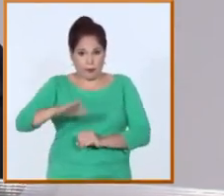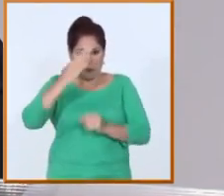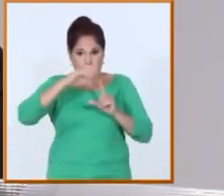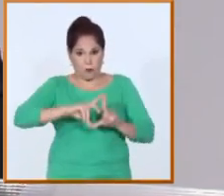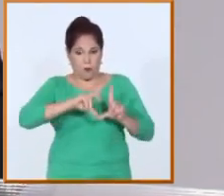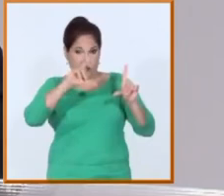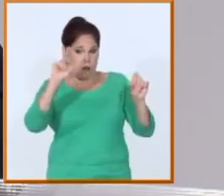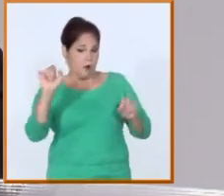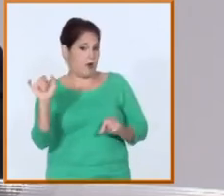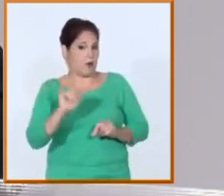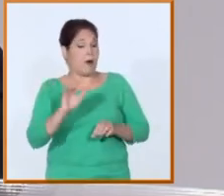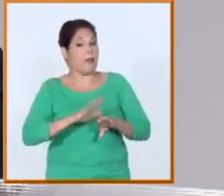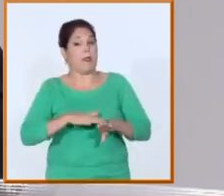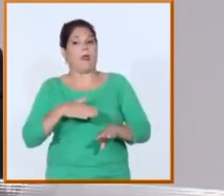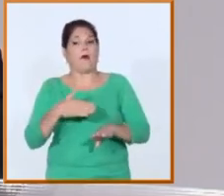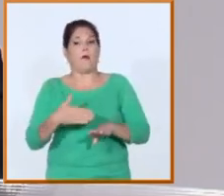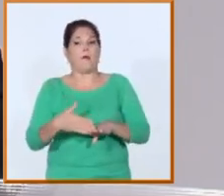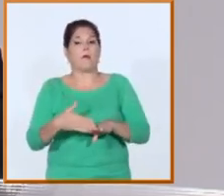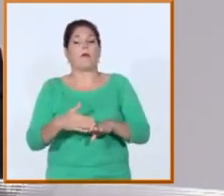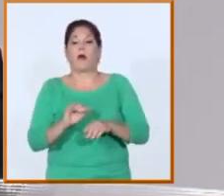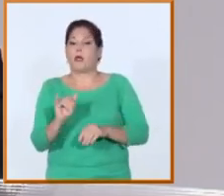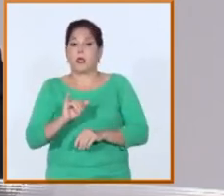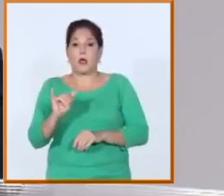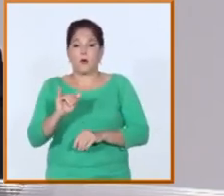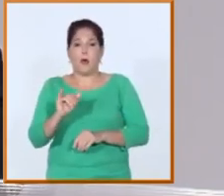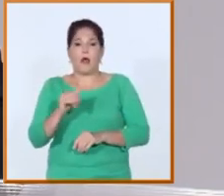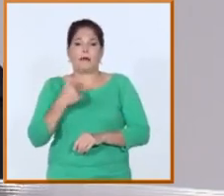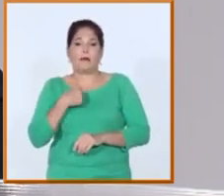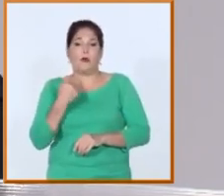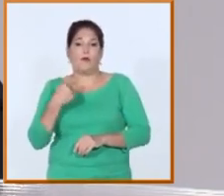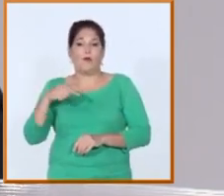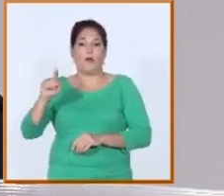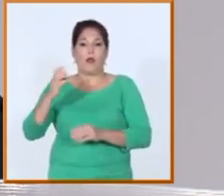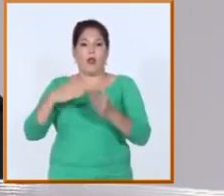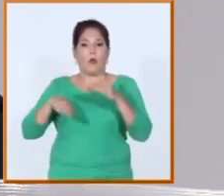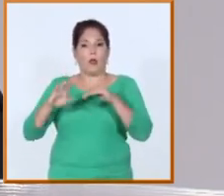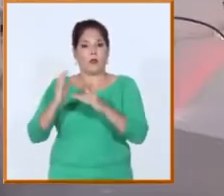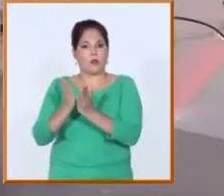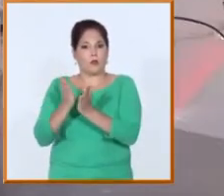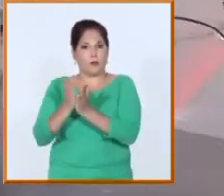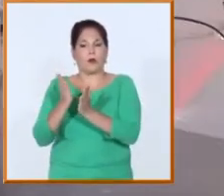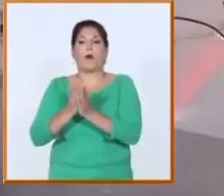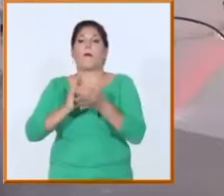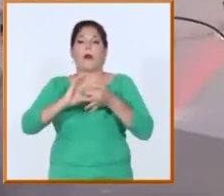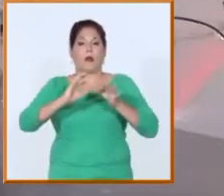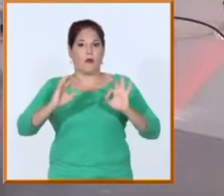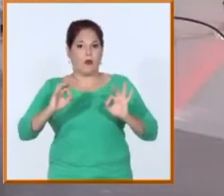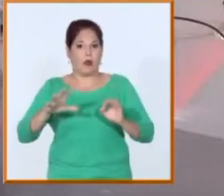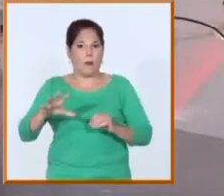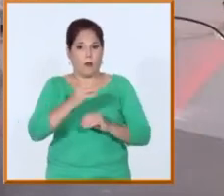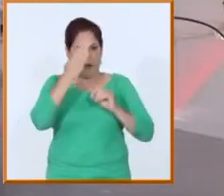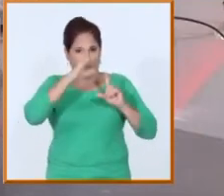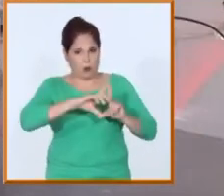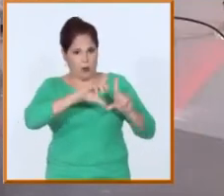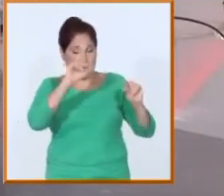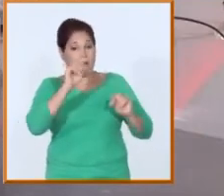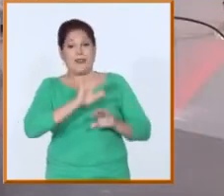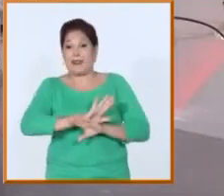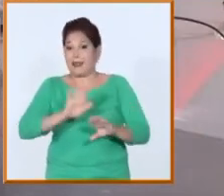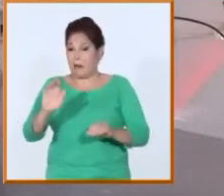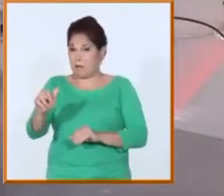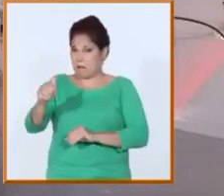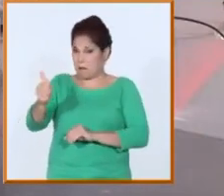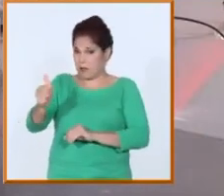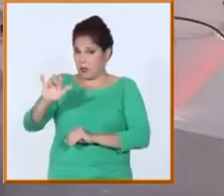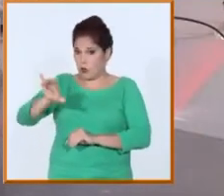Posteriormente, me llamaron a cumplir una misión similar en el Ministerio de Educación Superior. A coordinar todos esos esfuerzos en el país. En la dirección de informatización del